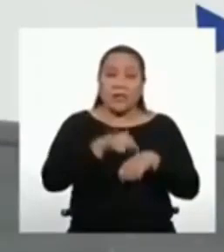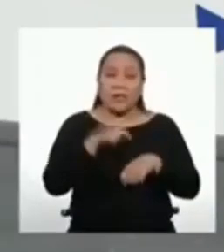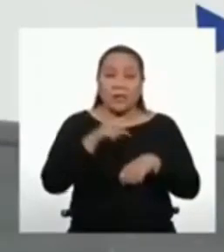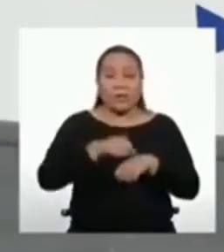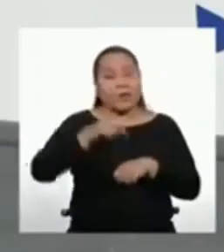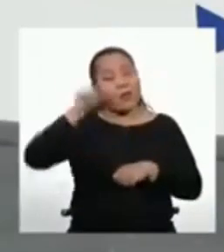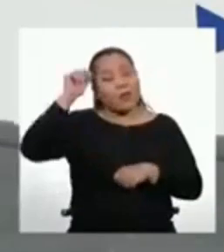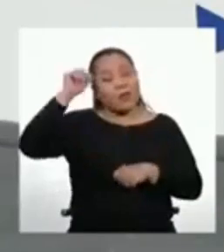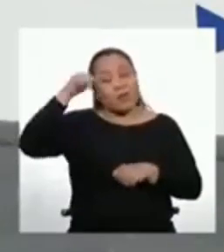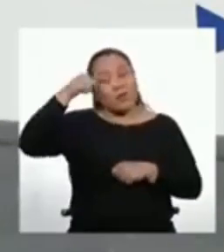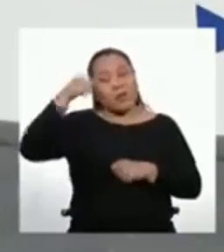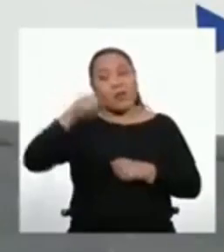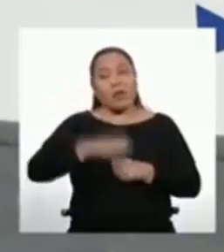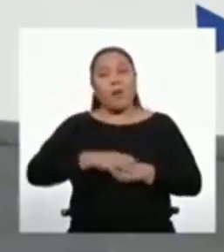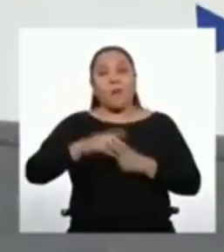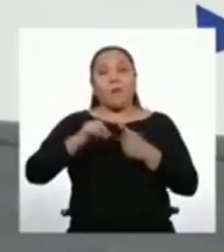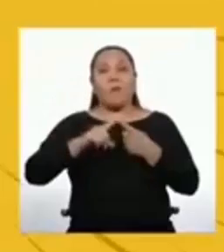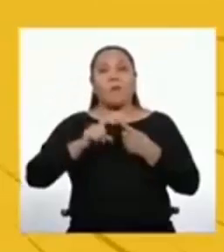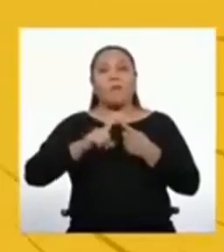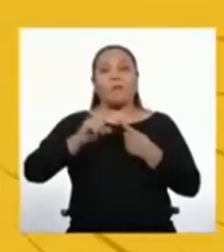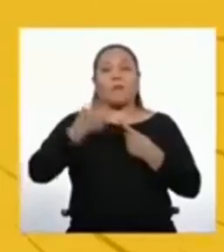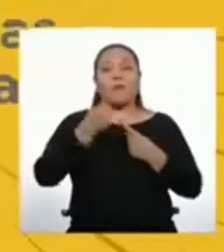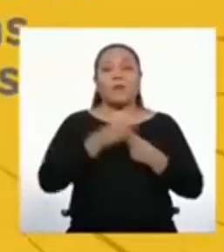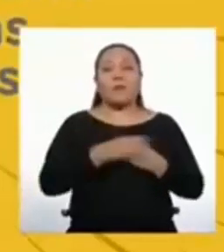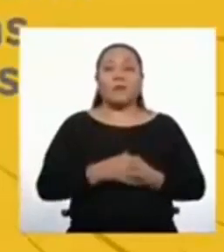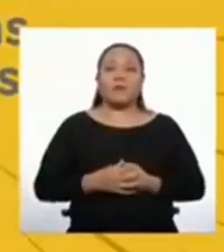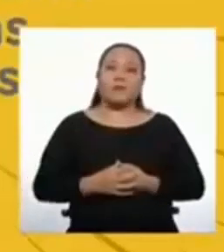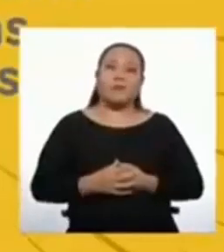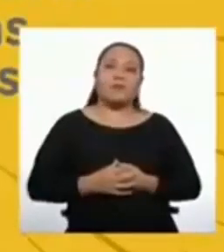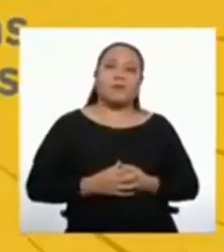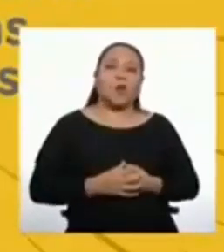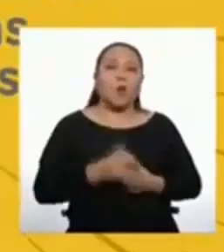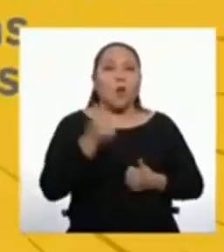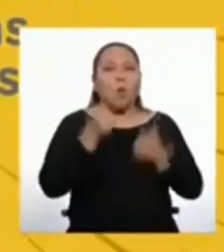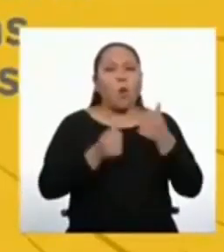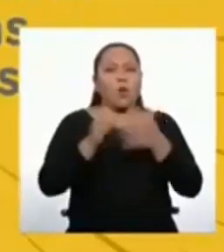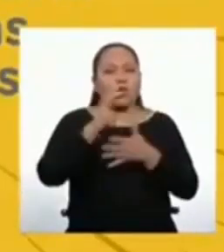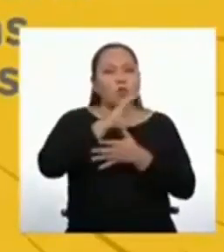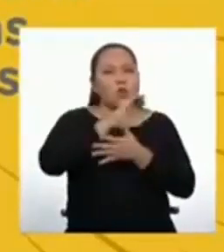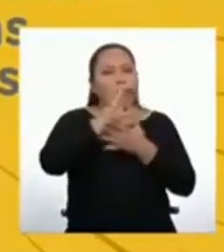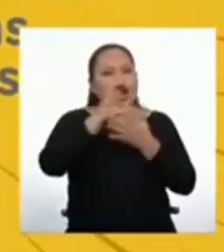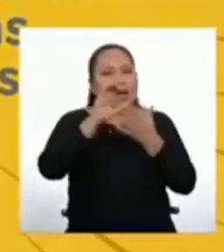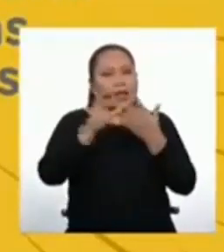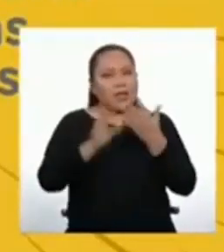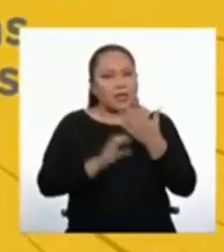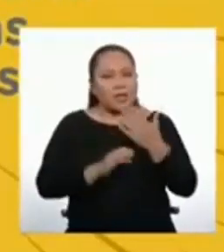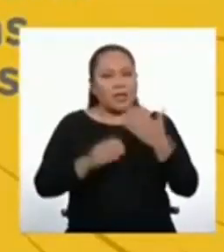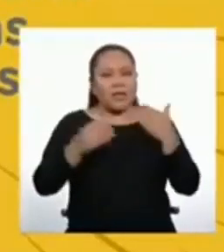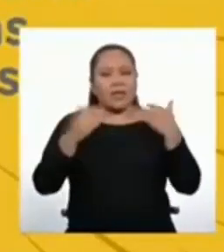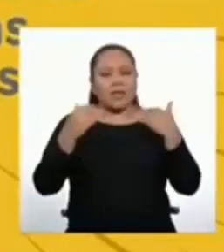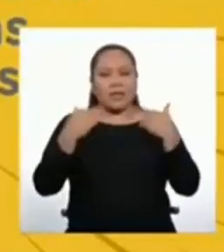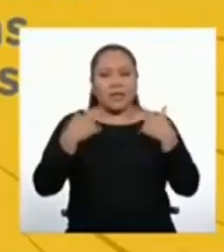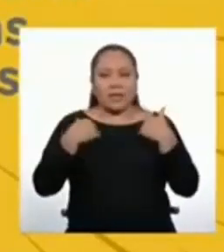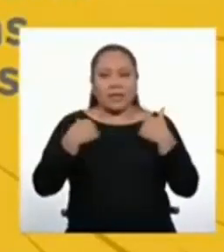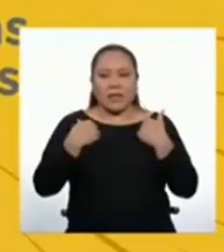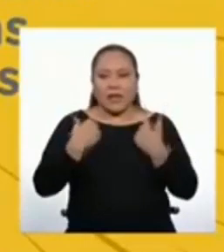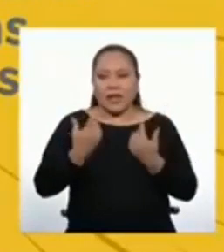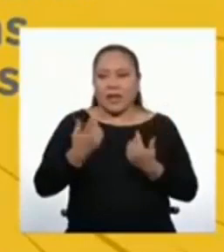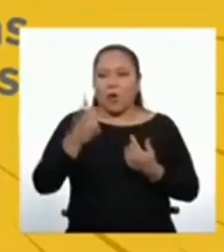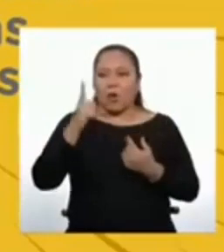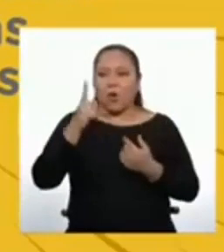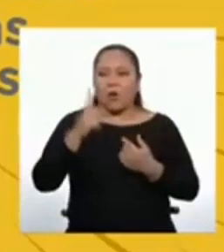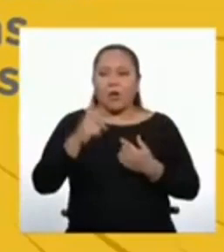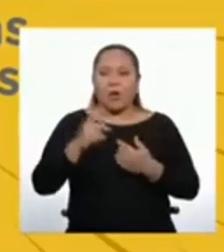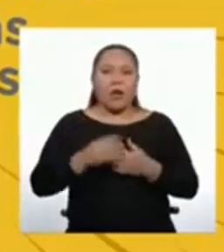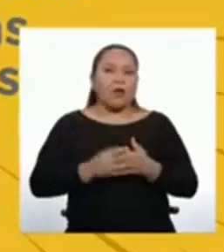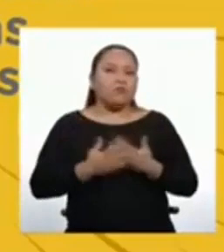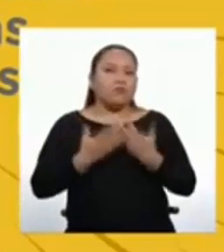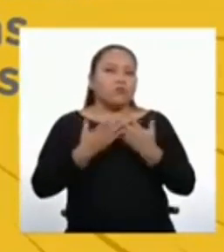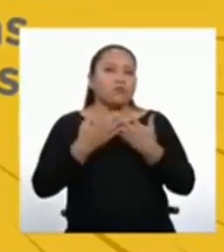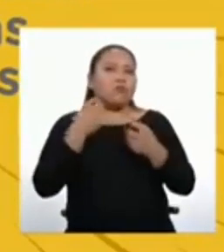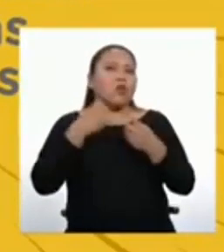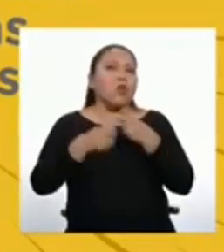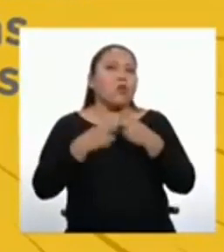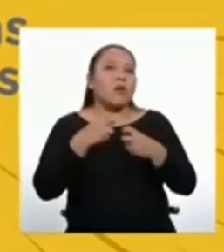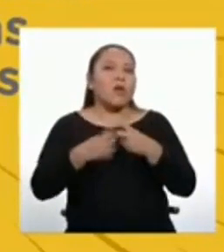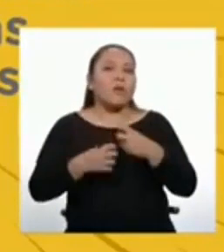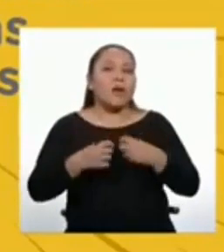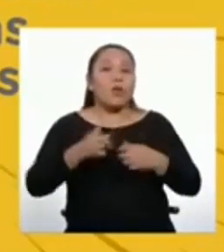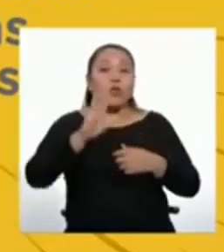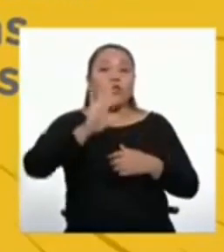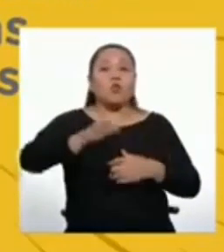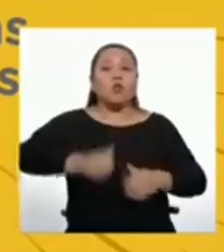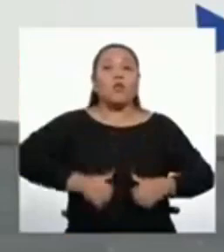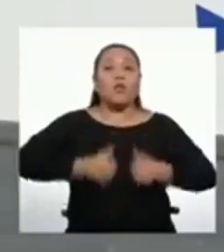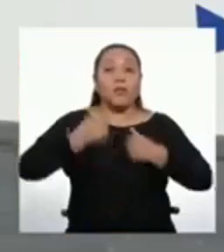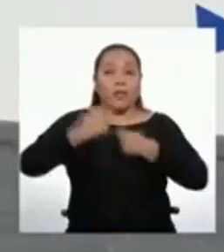momento de recordarlas. Primero, ¿qué características debe tener una situación de tu vida diaria donde puedas utilizar las